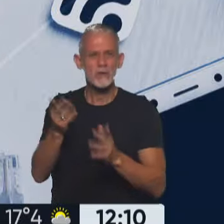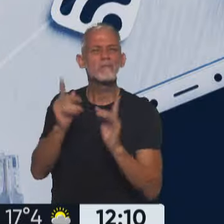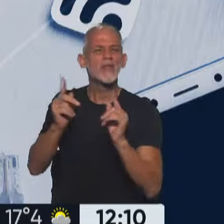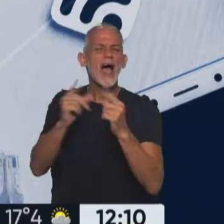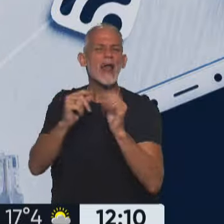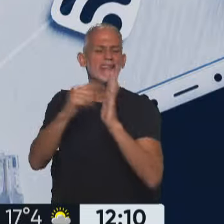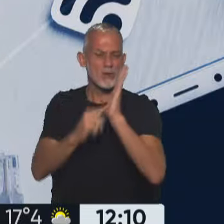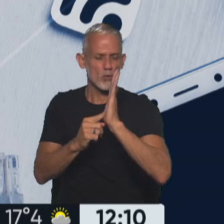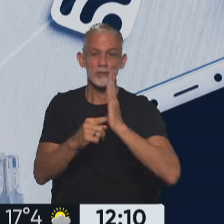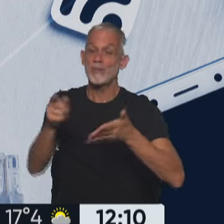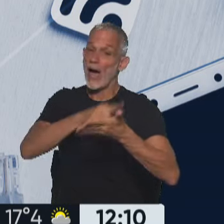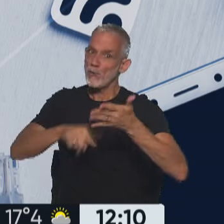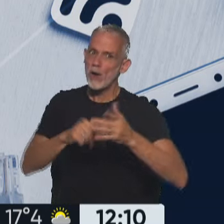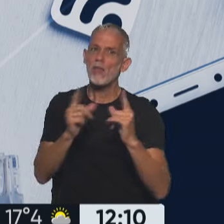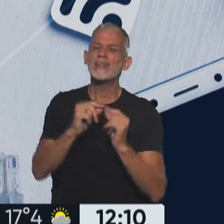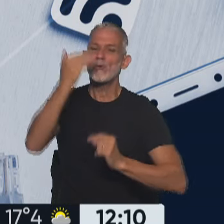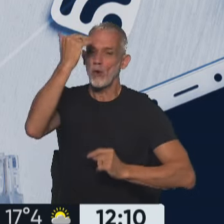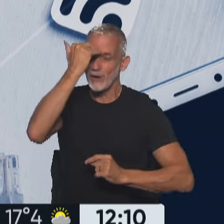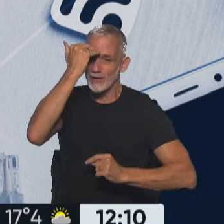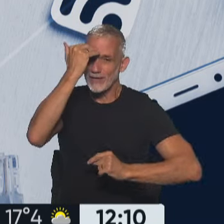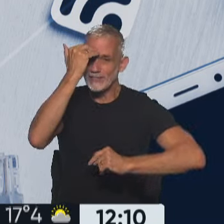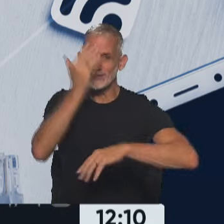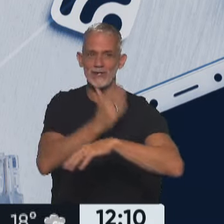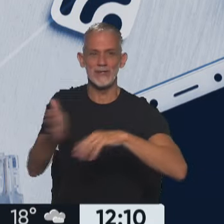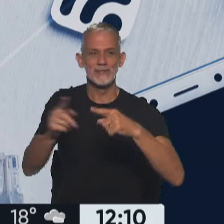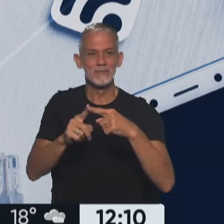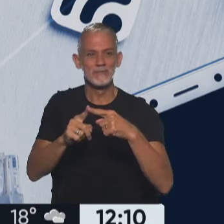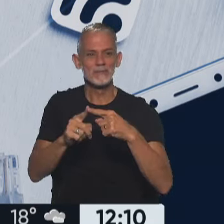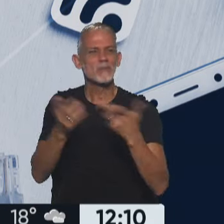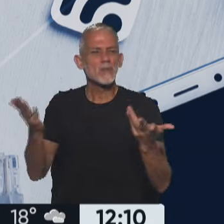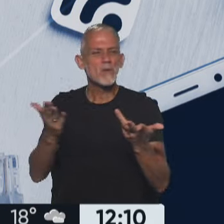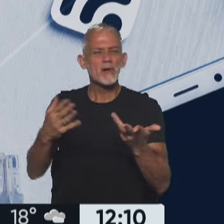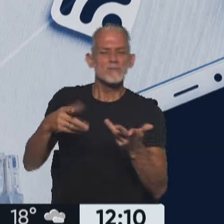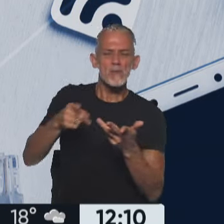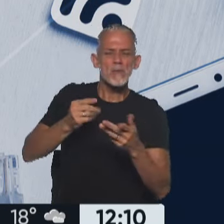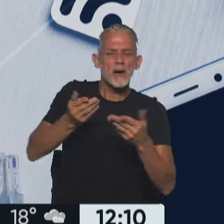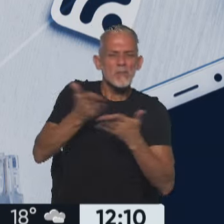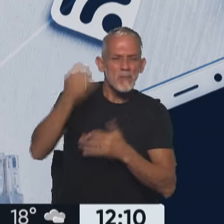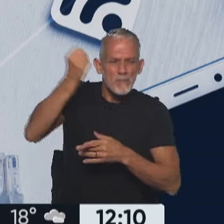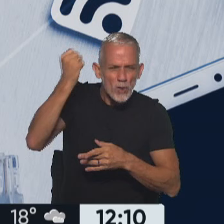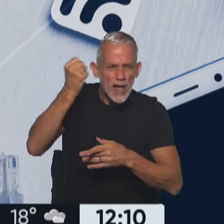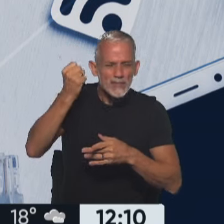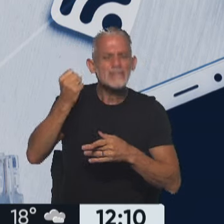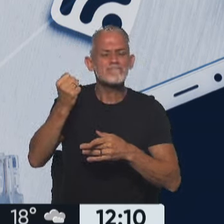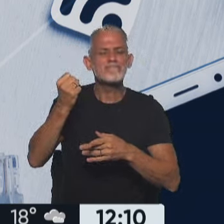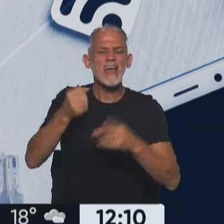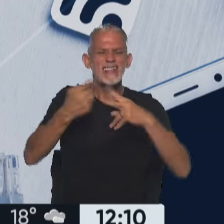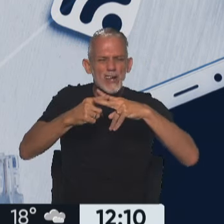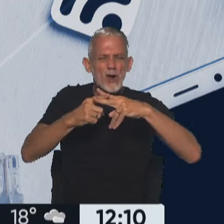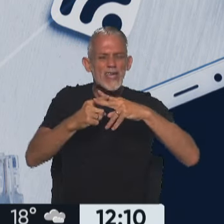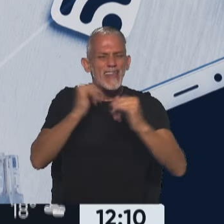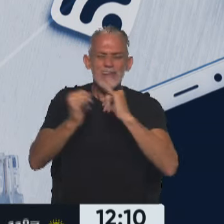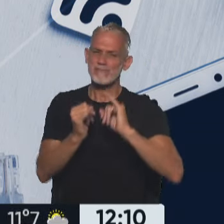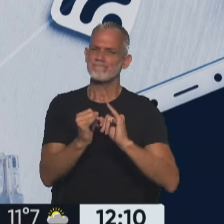artículos? Bueno, se derogó el artículo 15, como te decía, que reconocía el carácter del servicio público esencial estratégico de tecnologías, de la